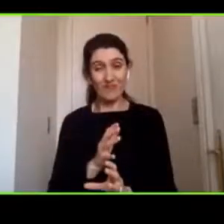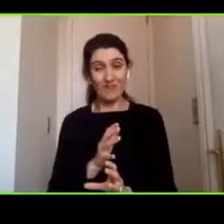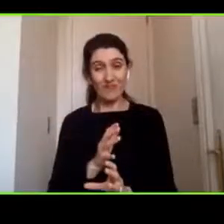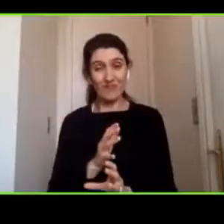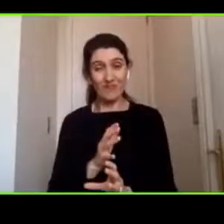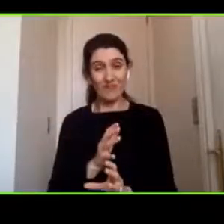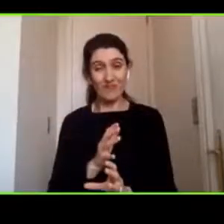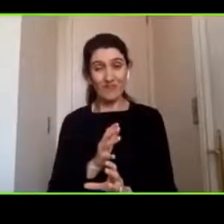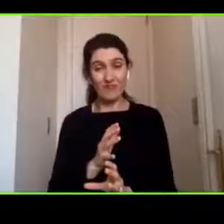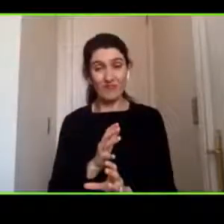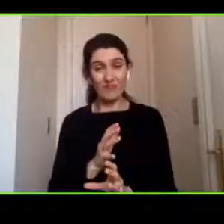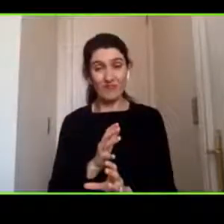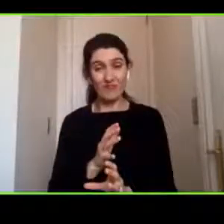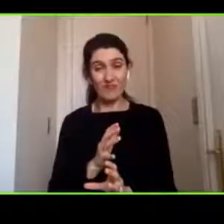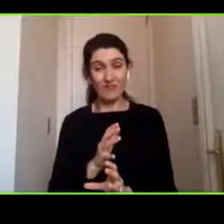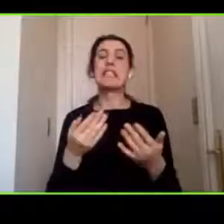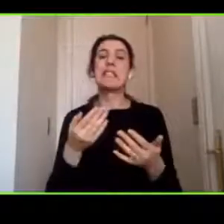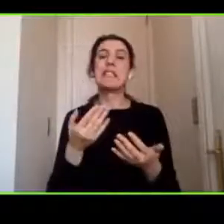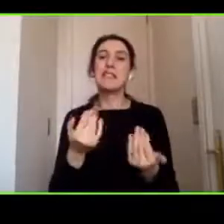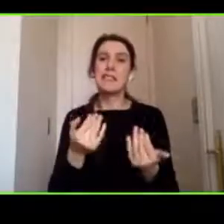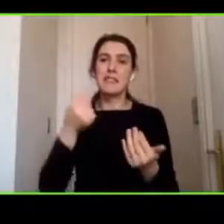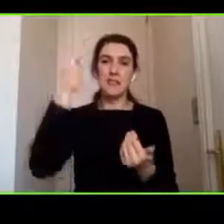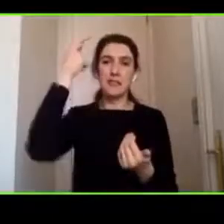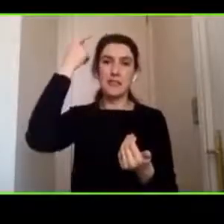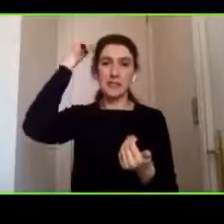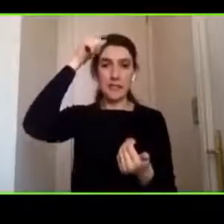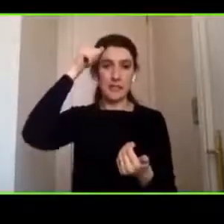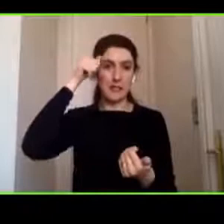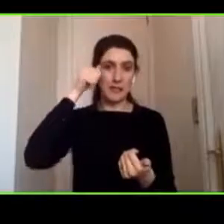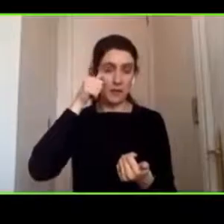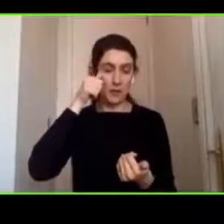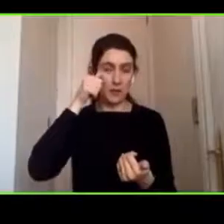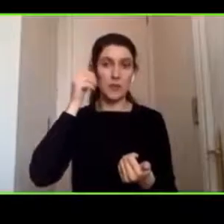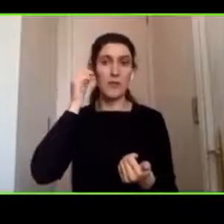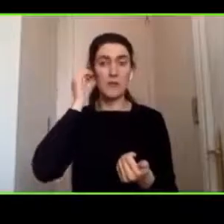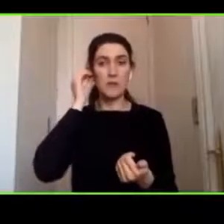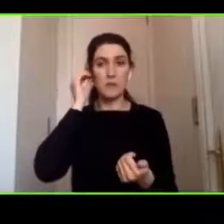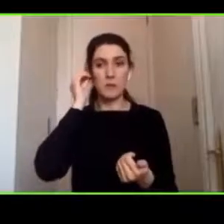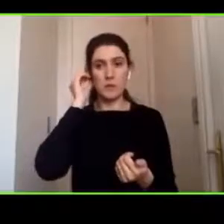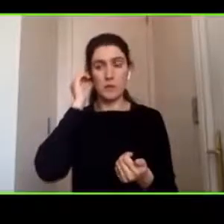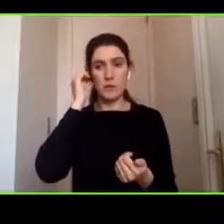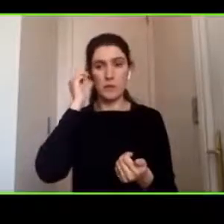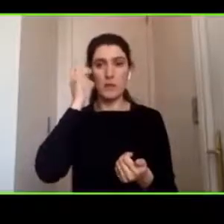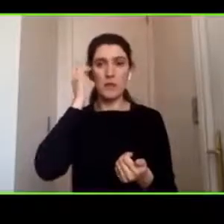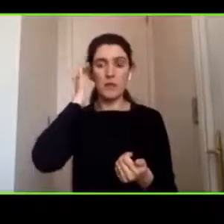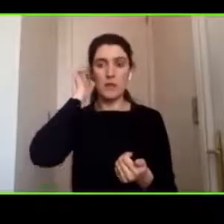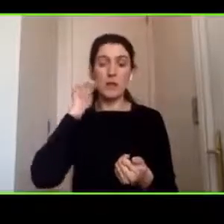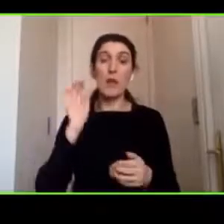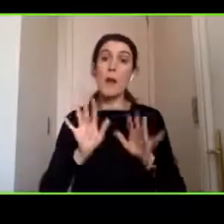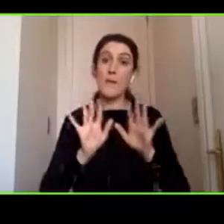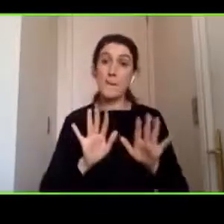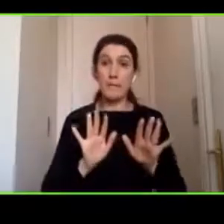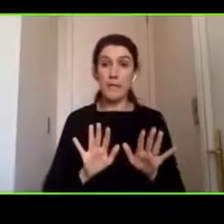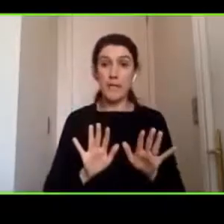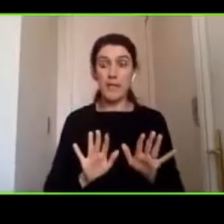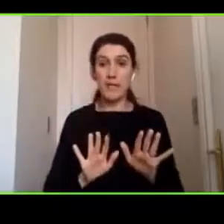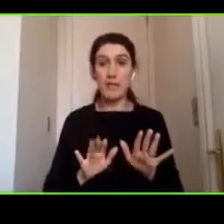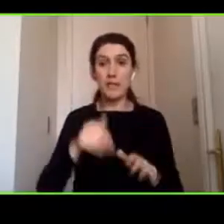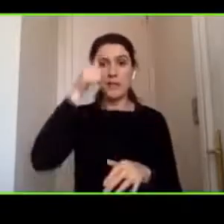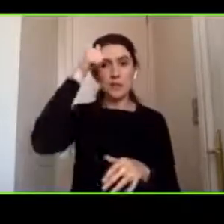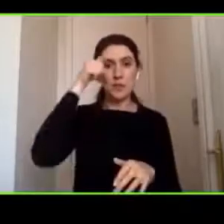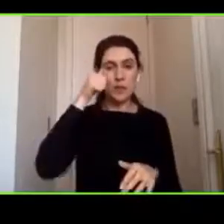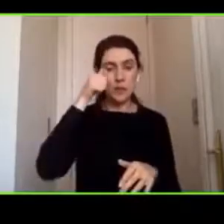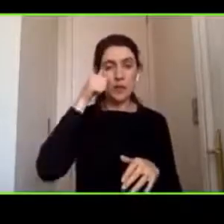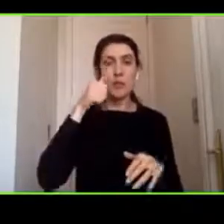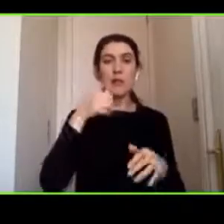quirúrgico por lo tanto uno tiene que esperar que pase esa fase aguda de la lesión para entrar en una